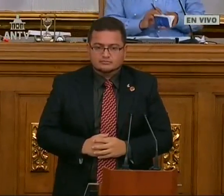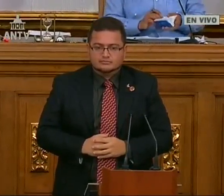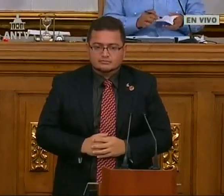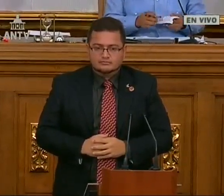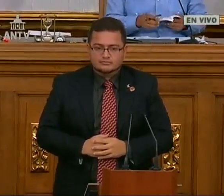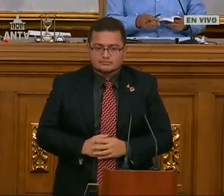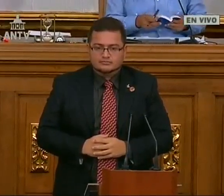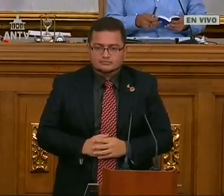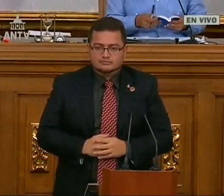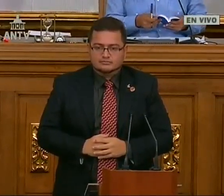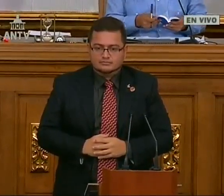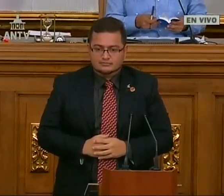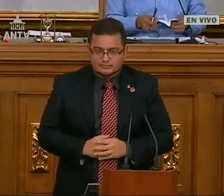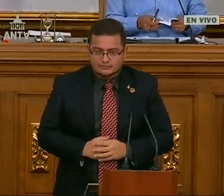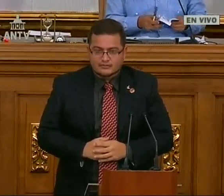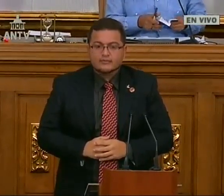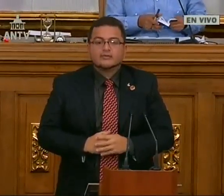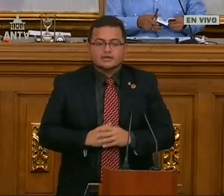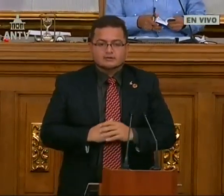Citar Este Artículo 81